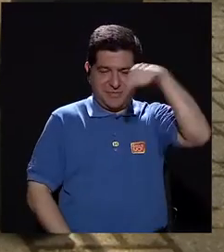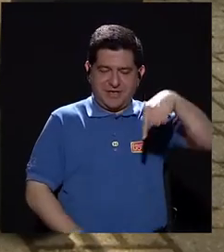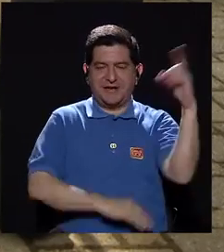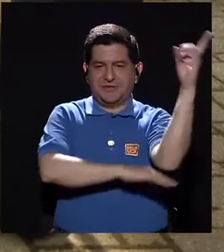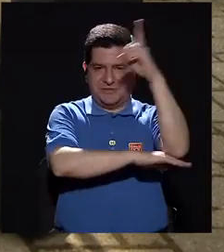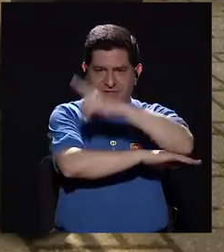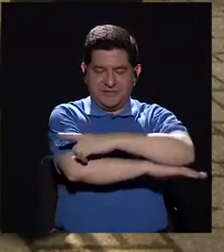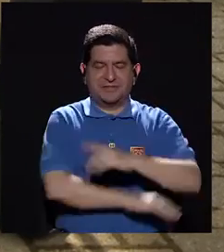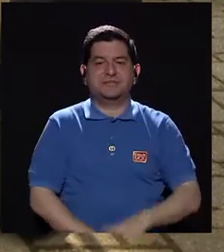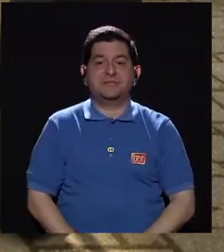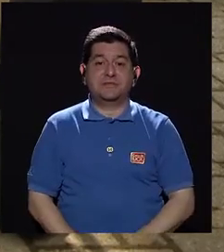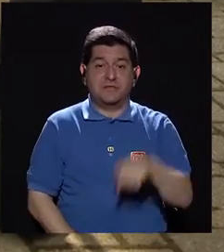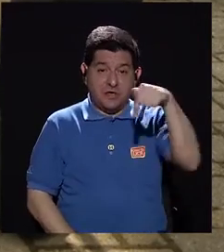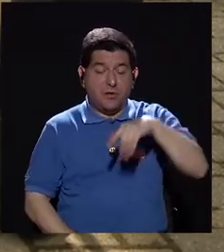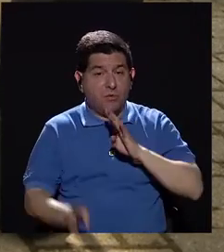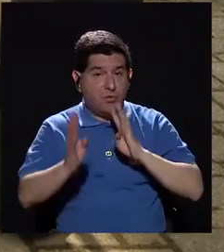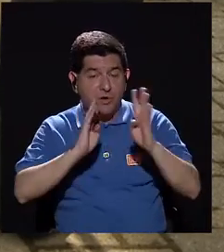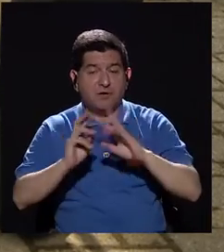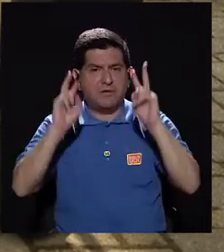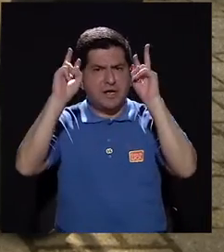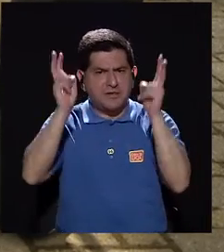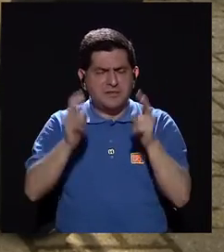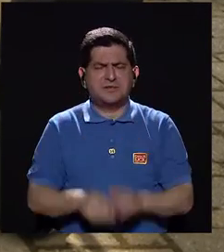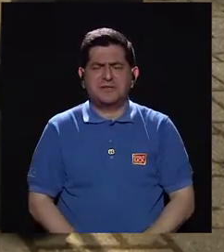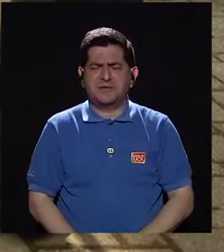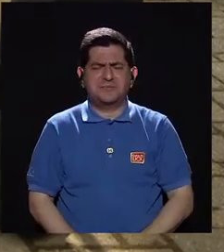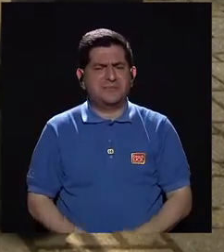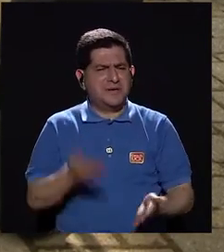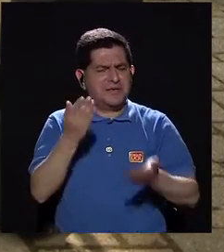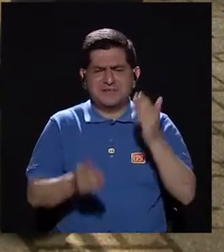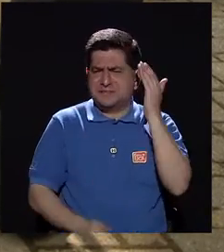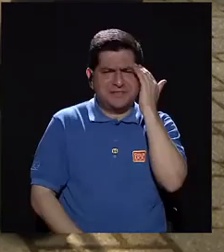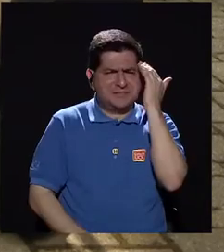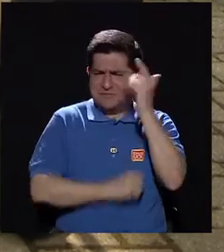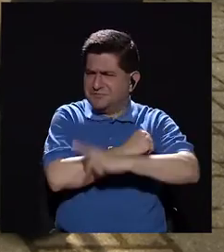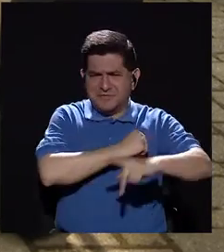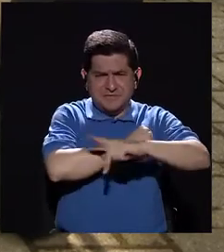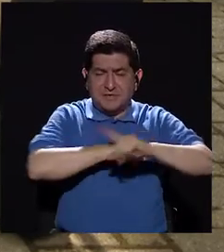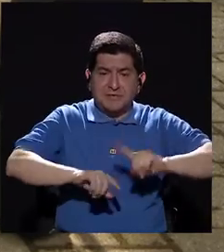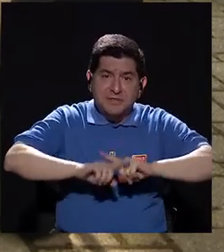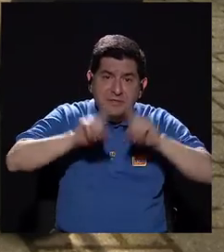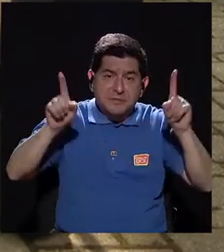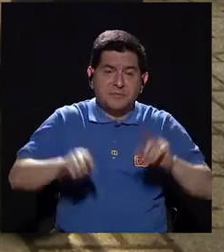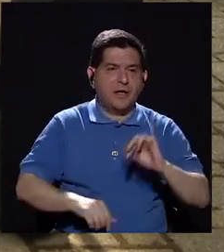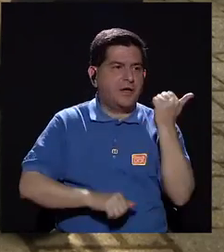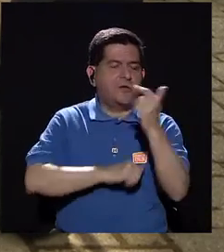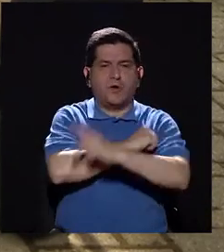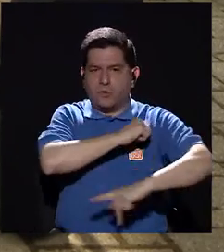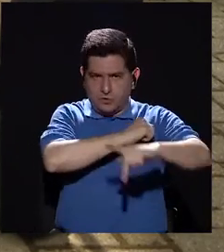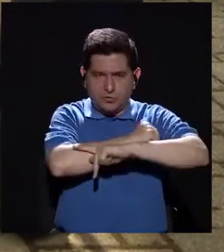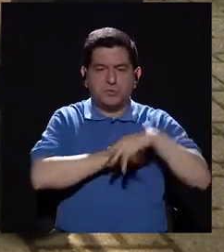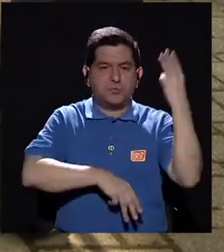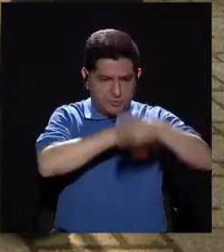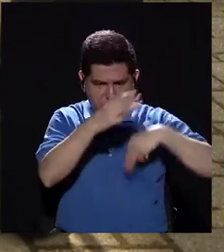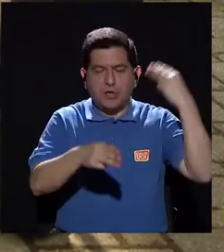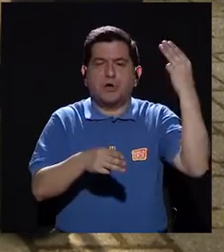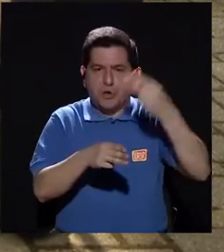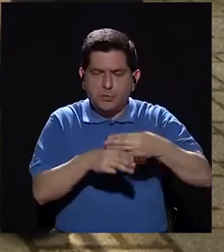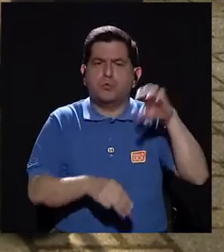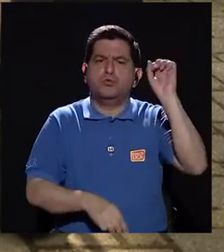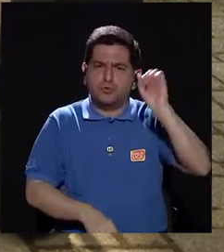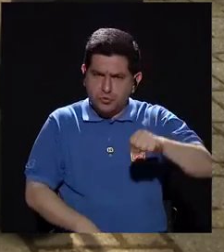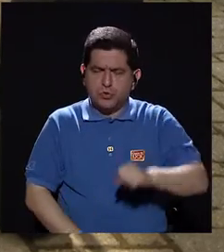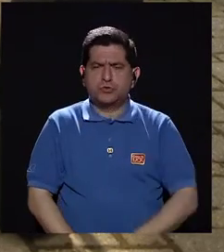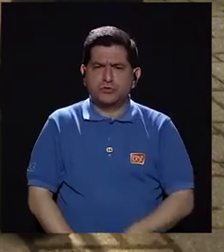acompañarnos el día de hoy. Y Fabiola, hoy vamos a conversar de un tema que es poco conocido en el país, pero a nivel